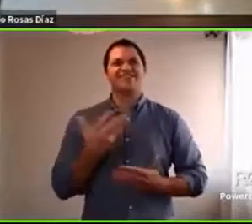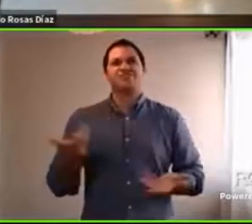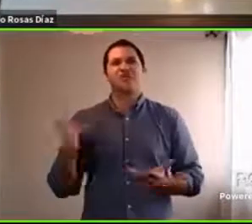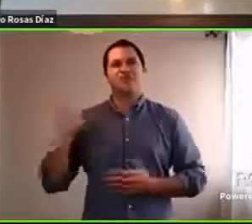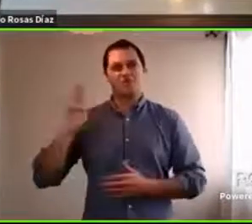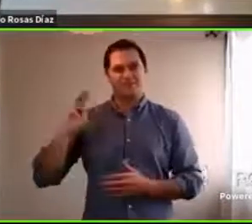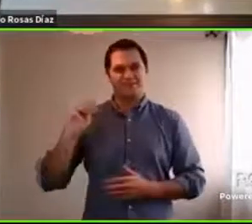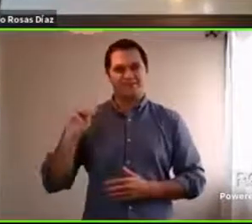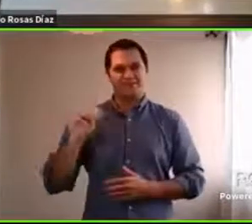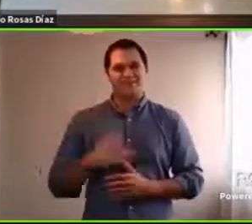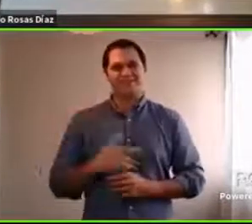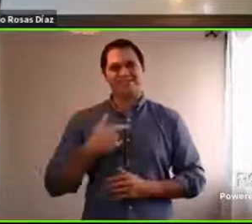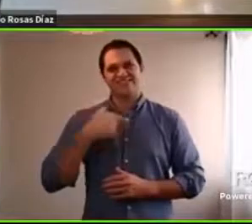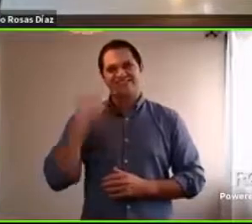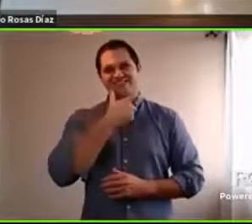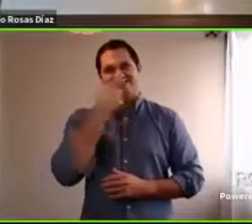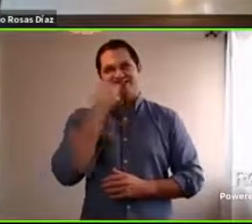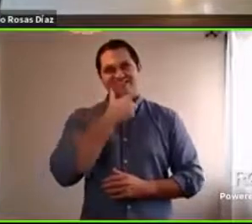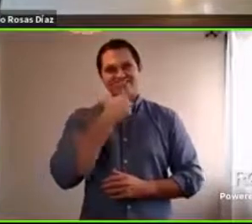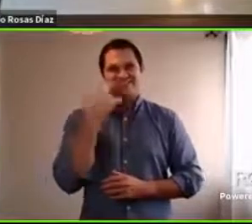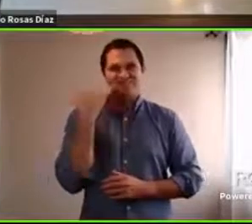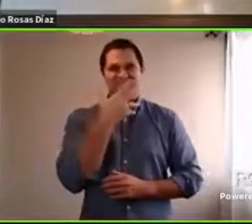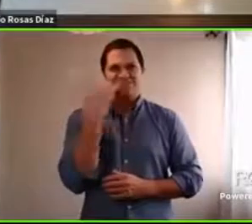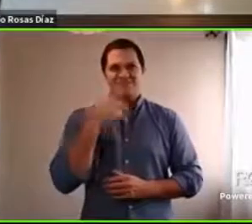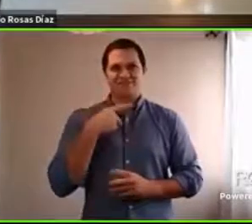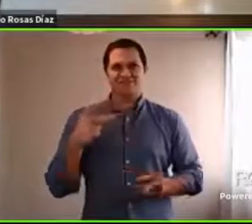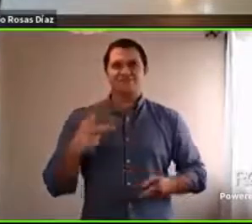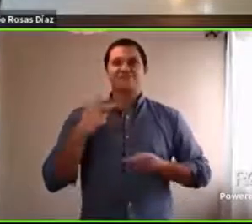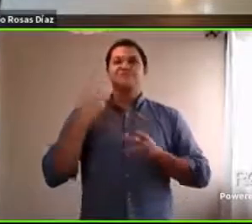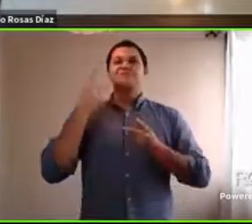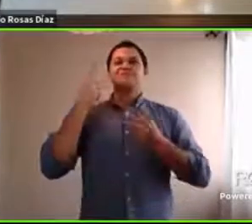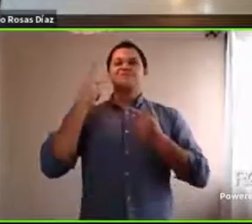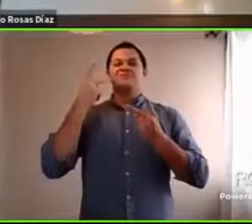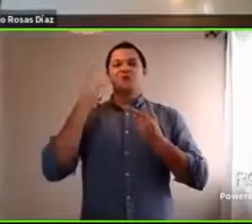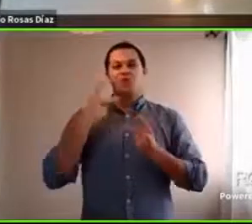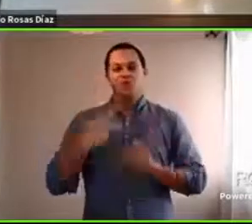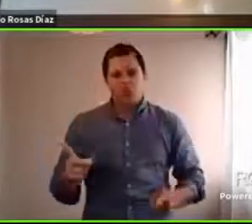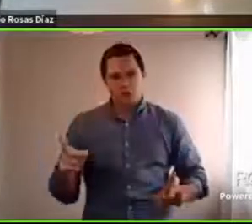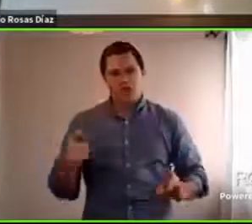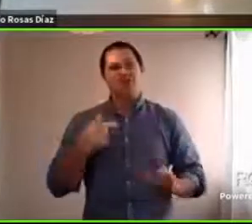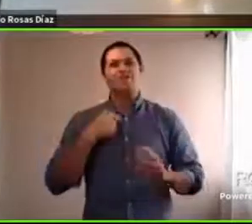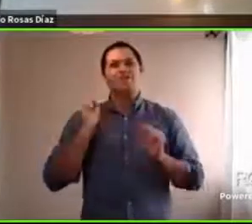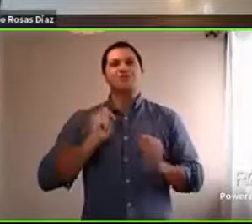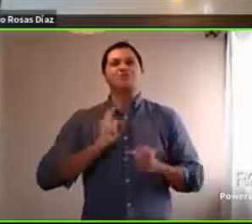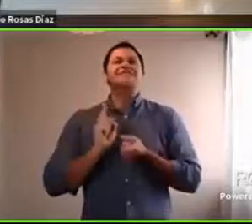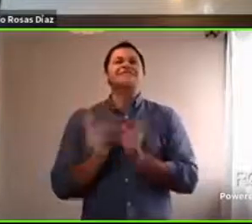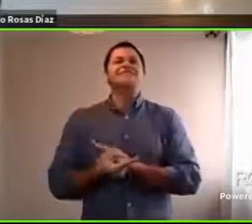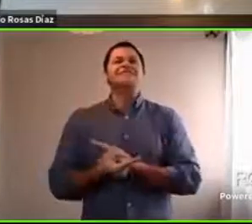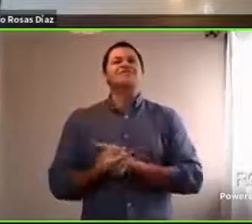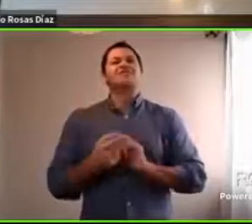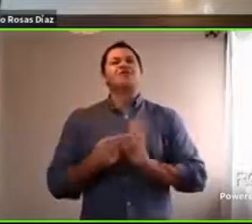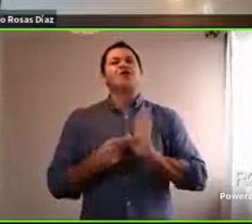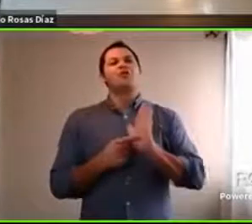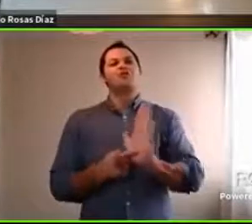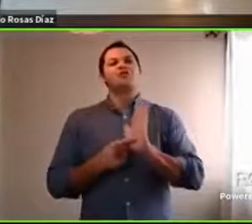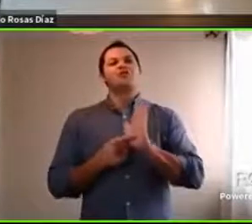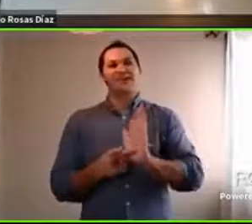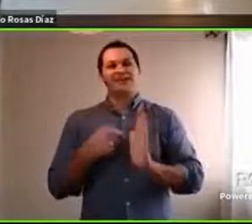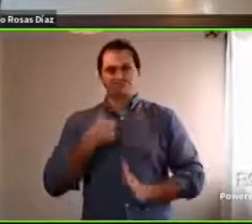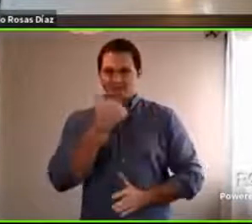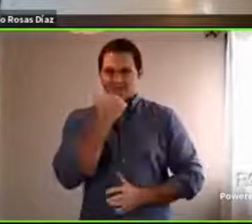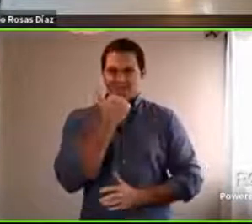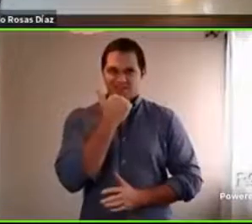Me río un poquitito para respirar. Me voy a humanizar y voy a mostrar un poco mis miserias. A ver,